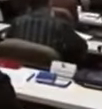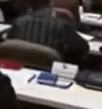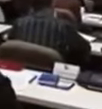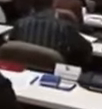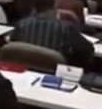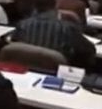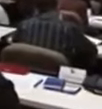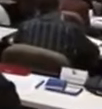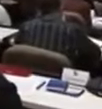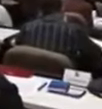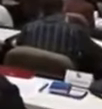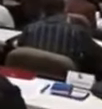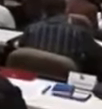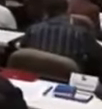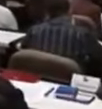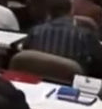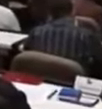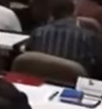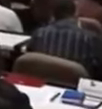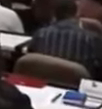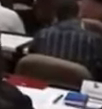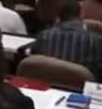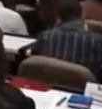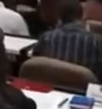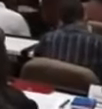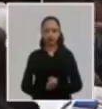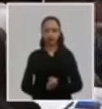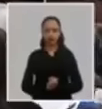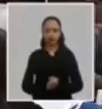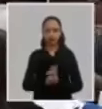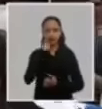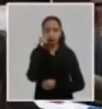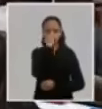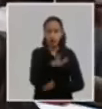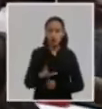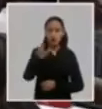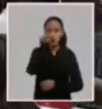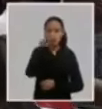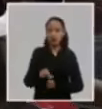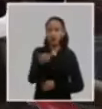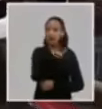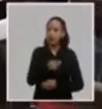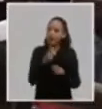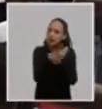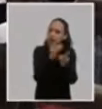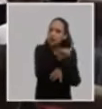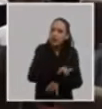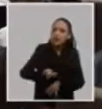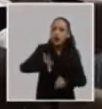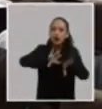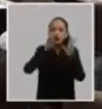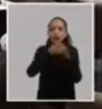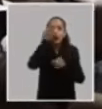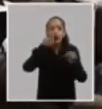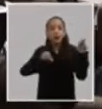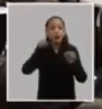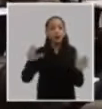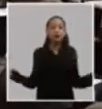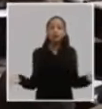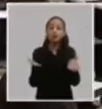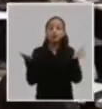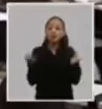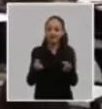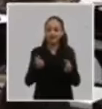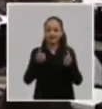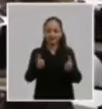soberana independiente socialista democrática próspera y sostenible